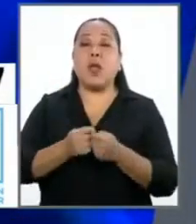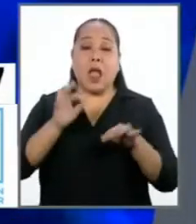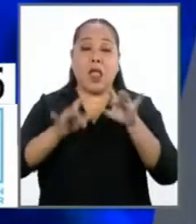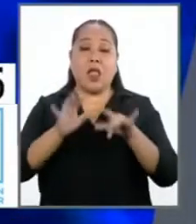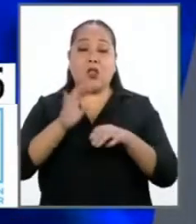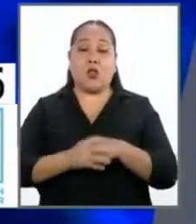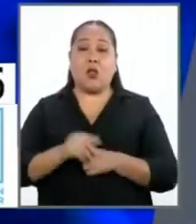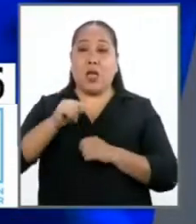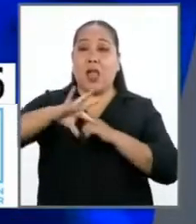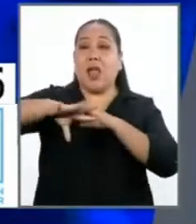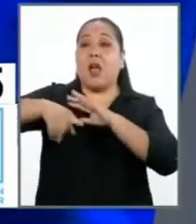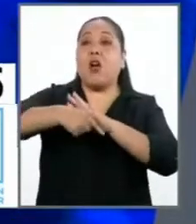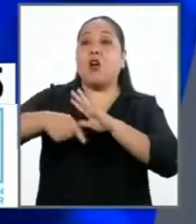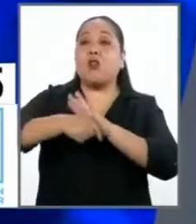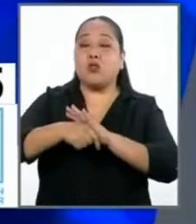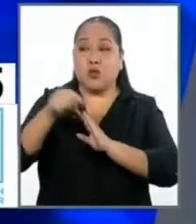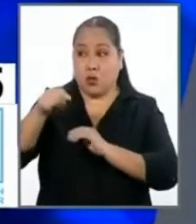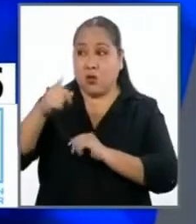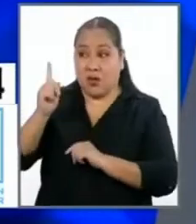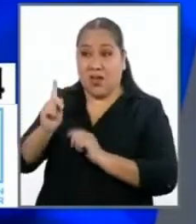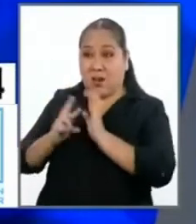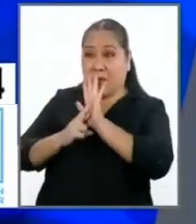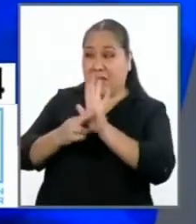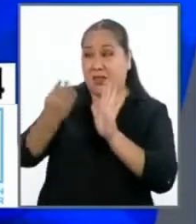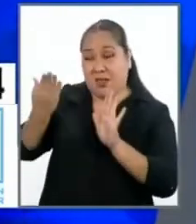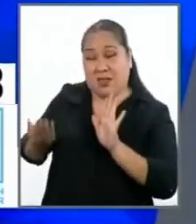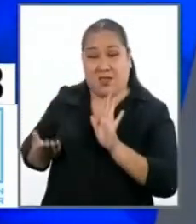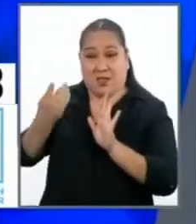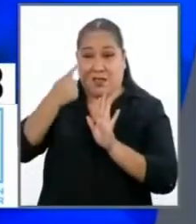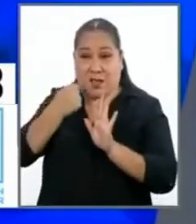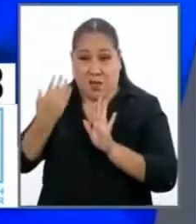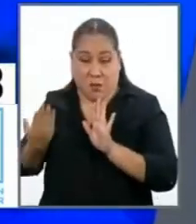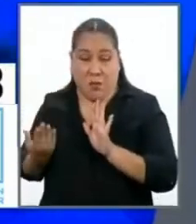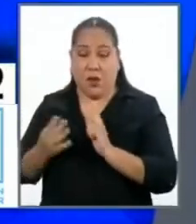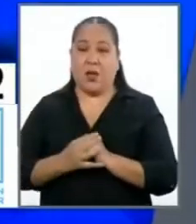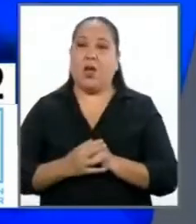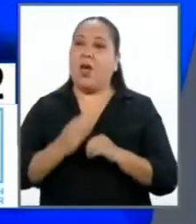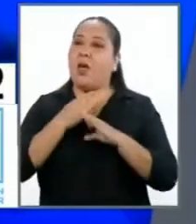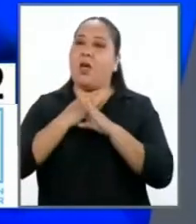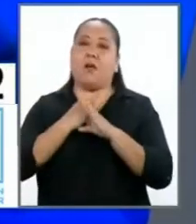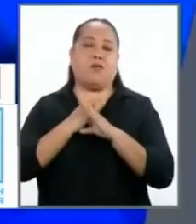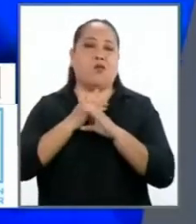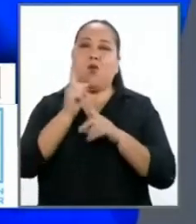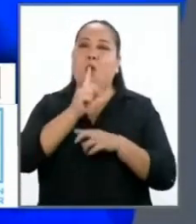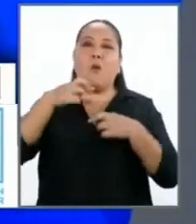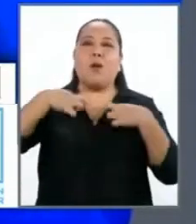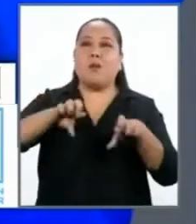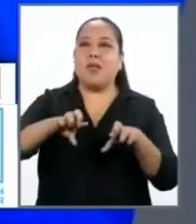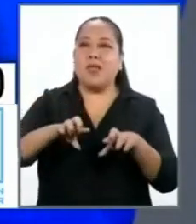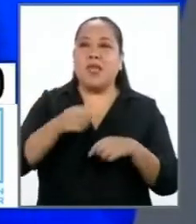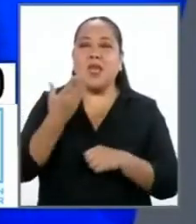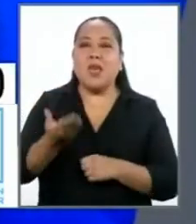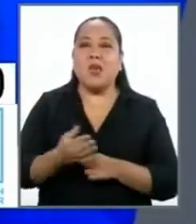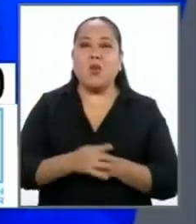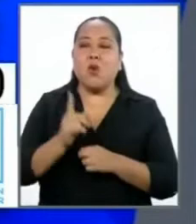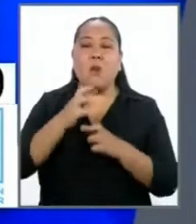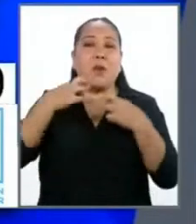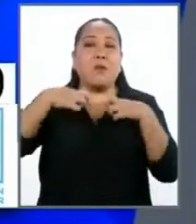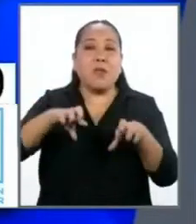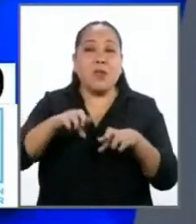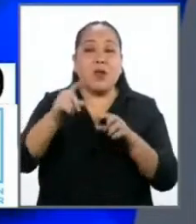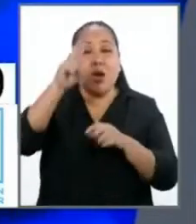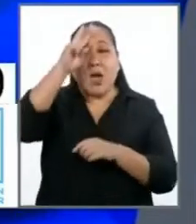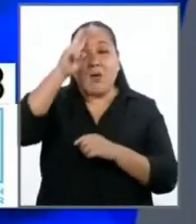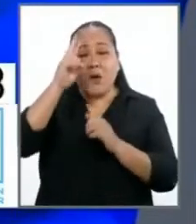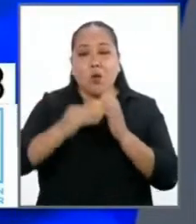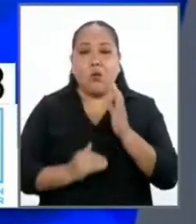electrónico que la corrupción que representa a este señor, ¿no? Justamente ha impedido que el Perú te ir a este señor. Este señor. Ha impedido